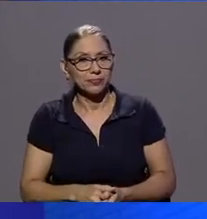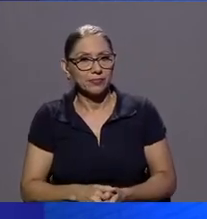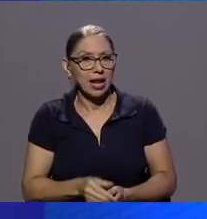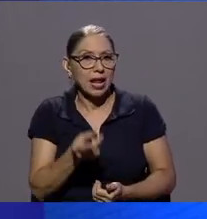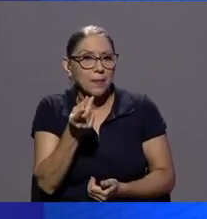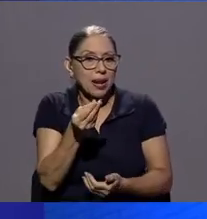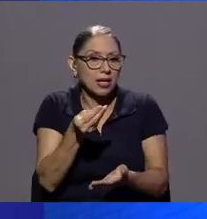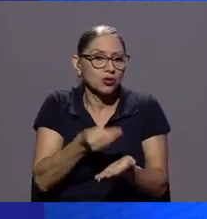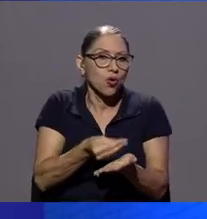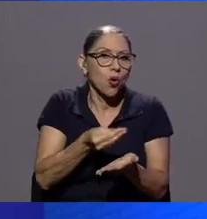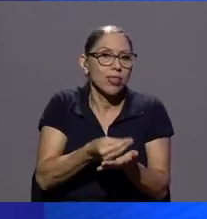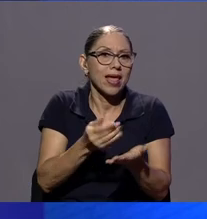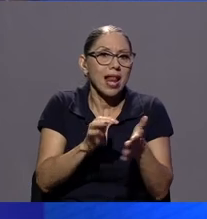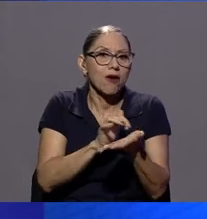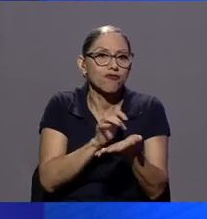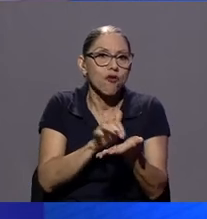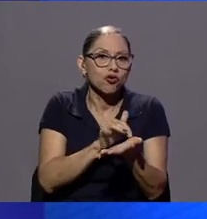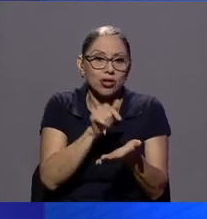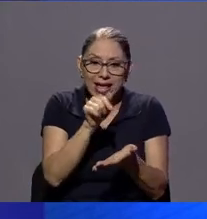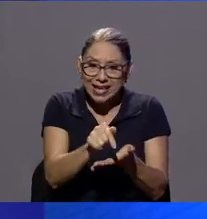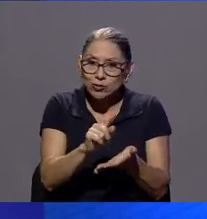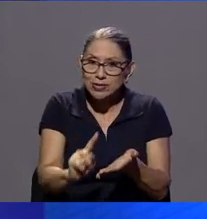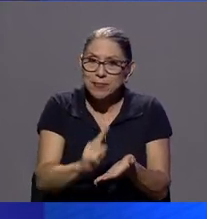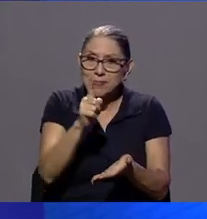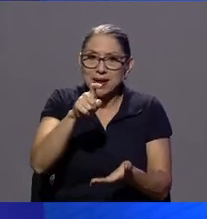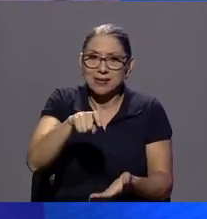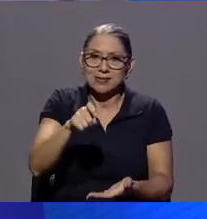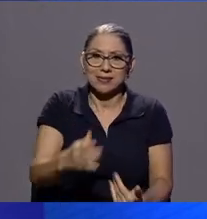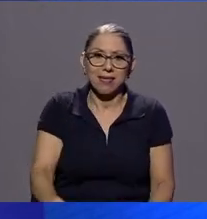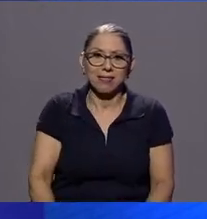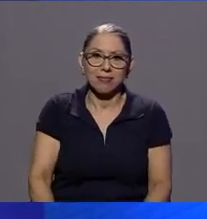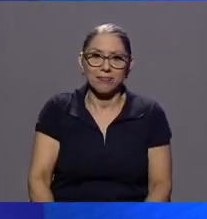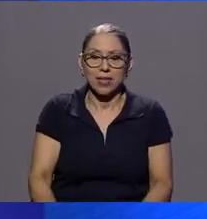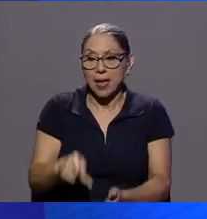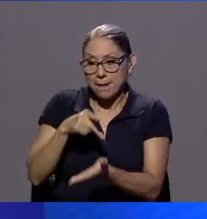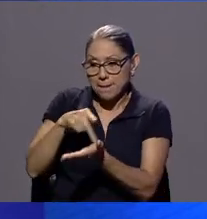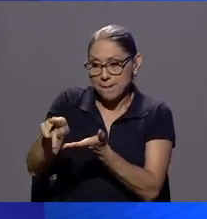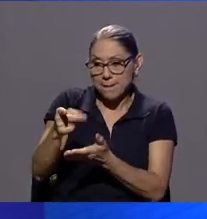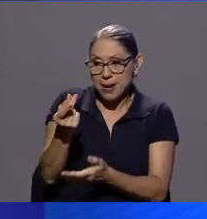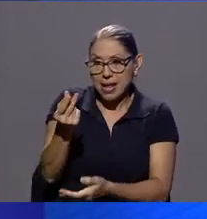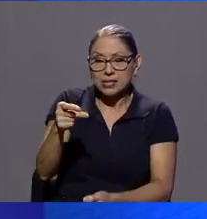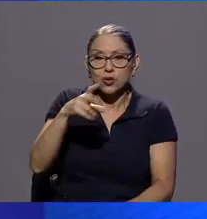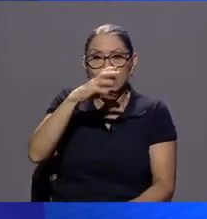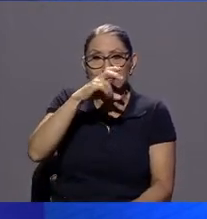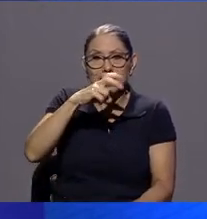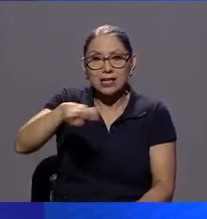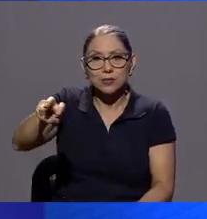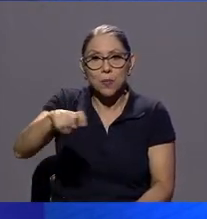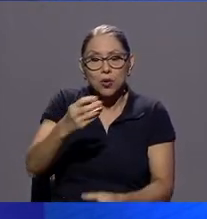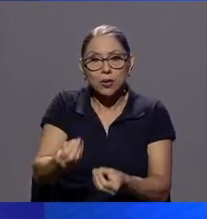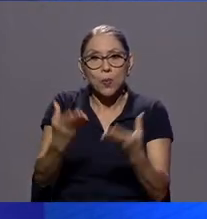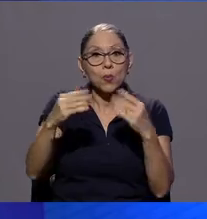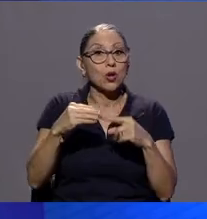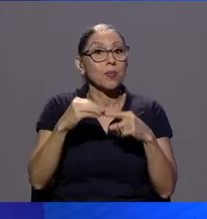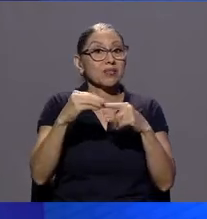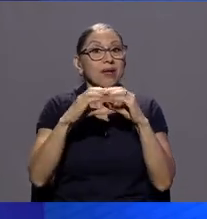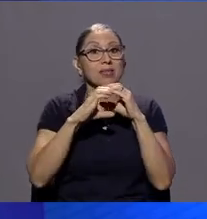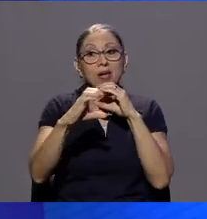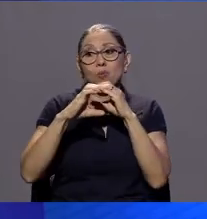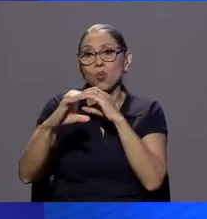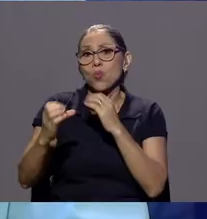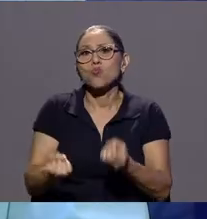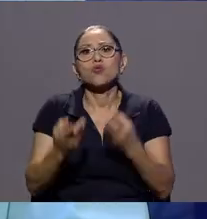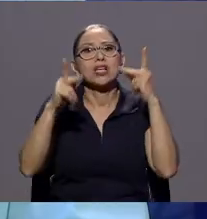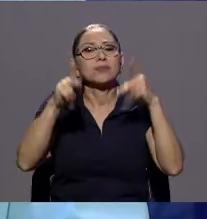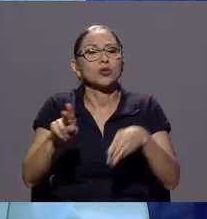un artículo de primera necesidad el precio del transporte público principalmente autobuses utilizado por miles de personas todos los días para ir a sus